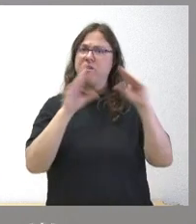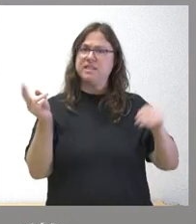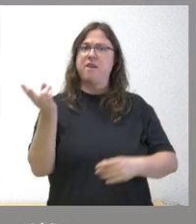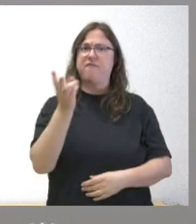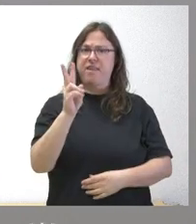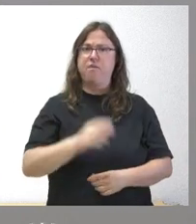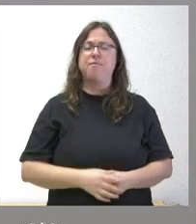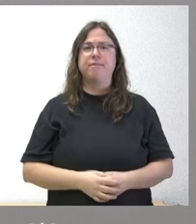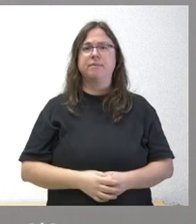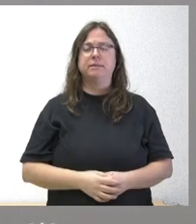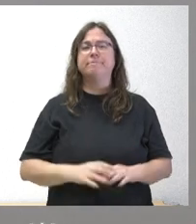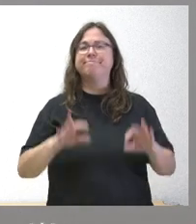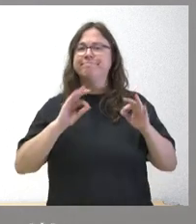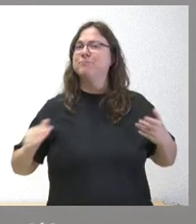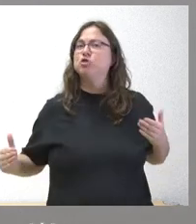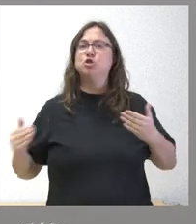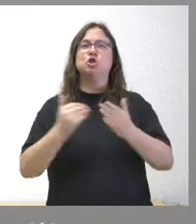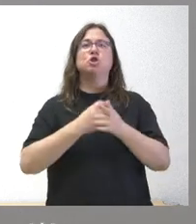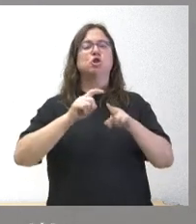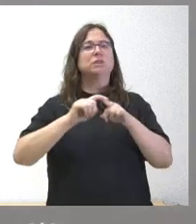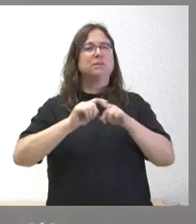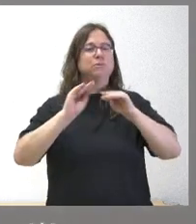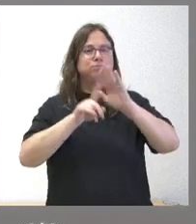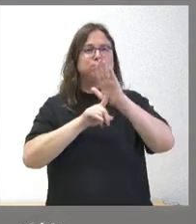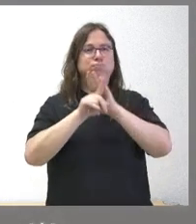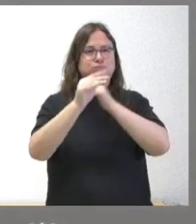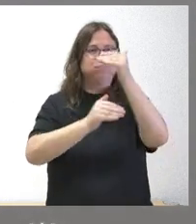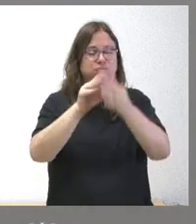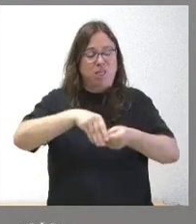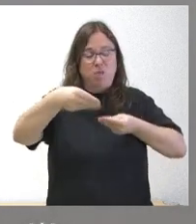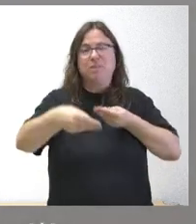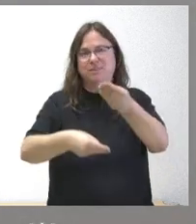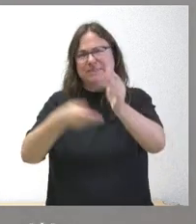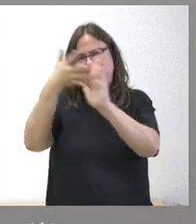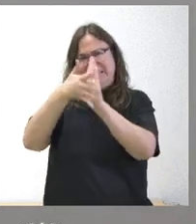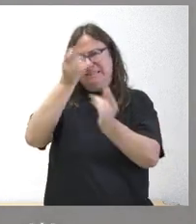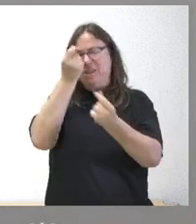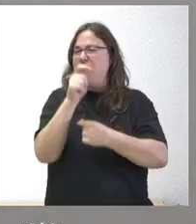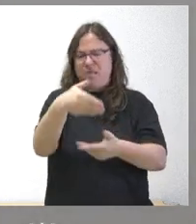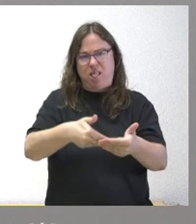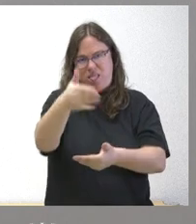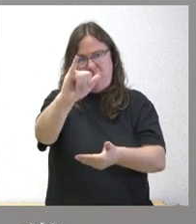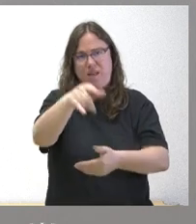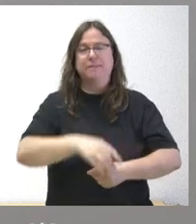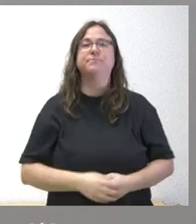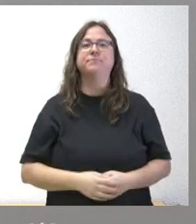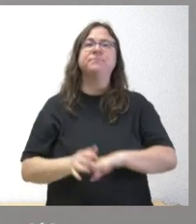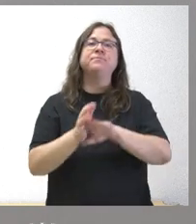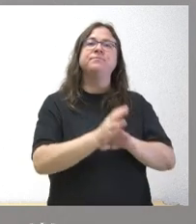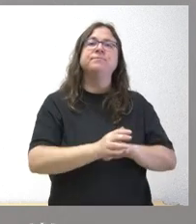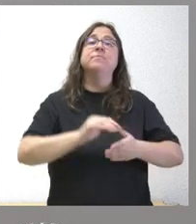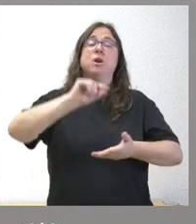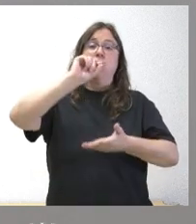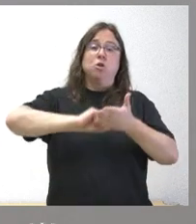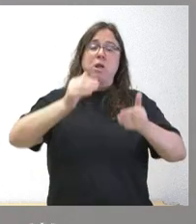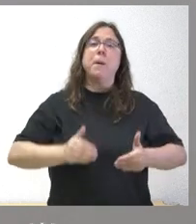en fin, todo el tipo de desarrollo que tienen ustedes en la documentación que no paso a señalarlos. Renovamos el contrato de